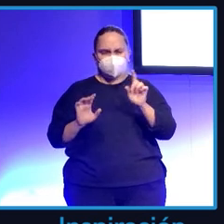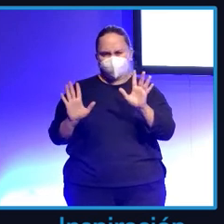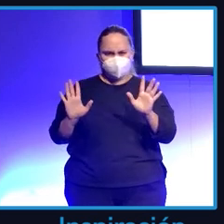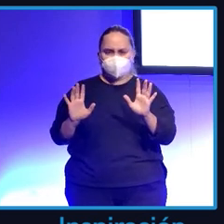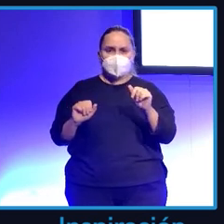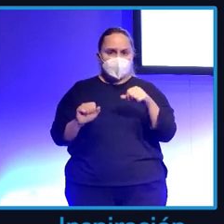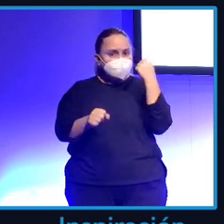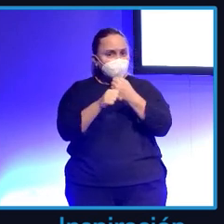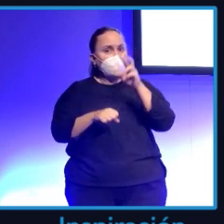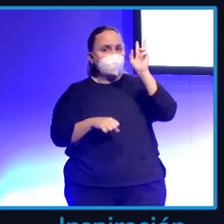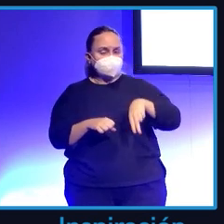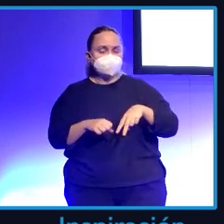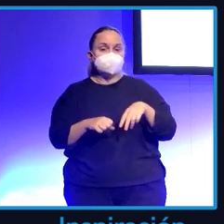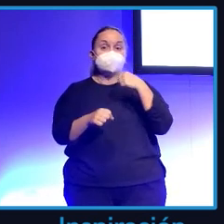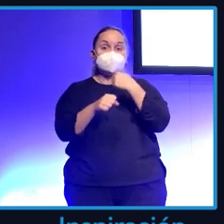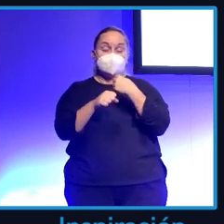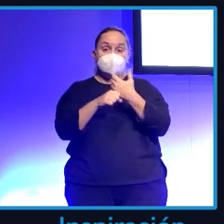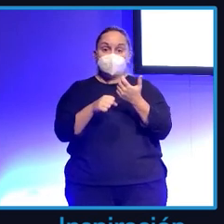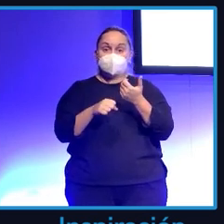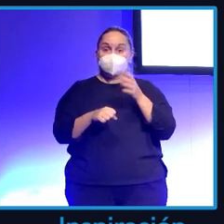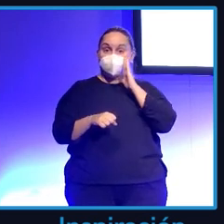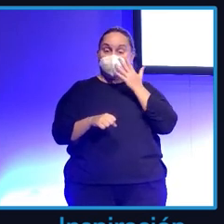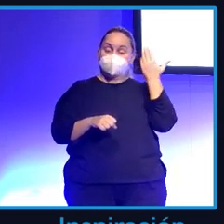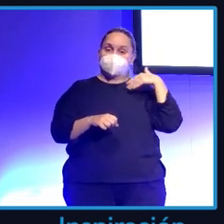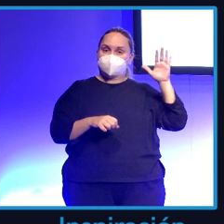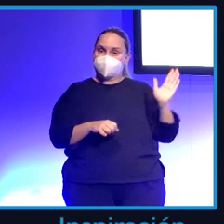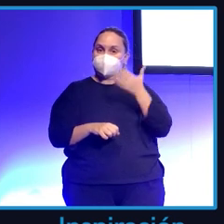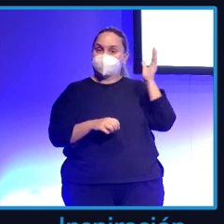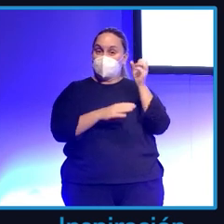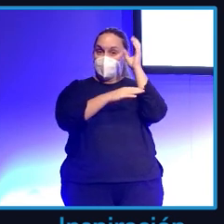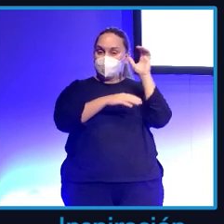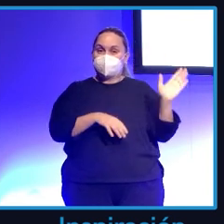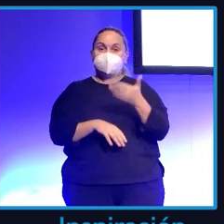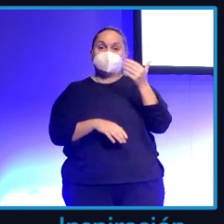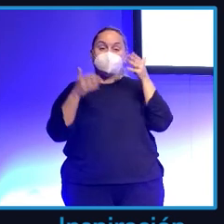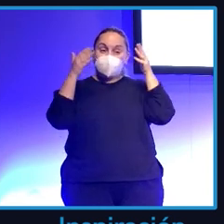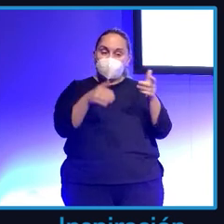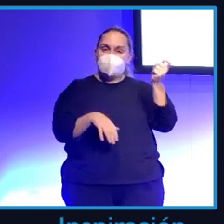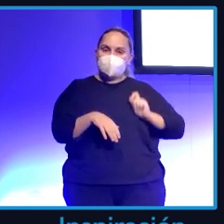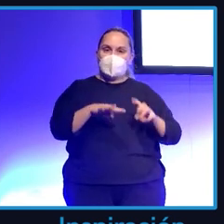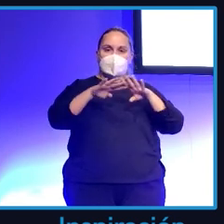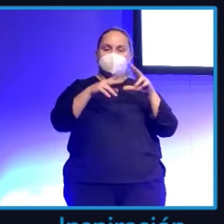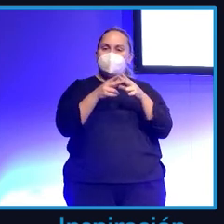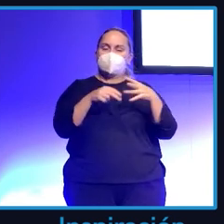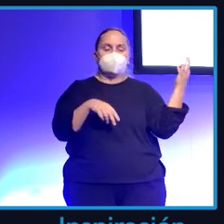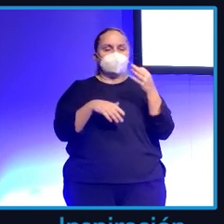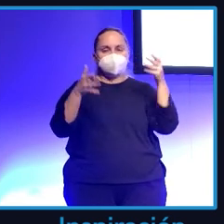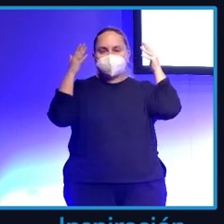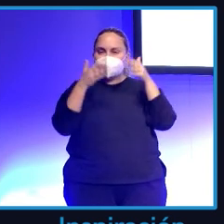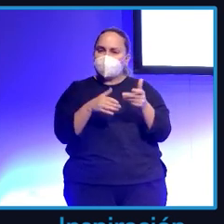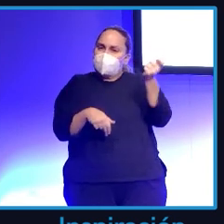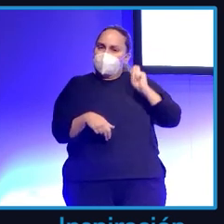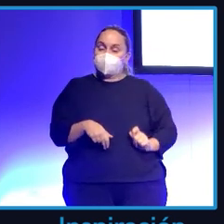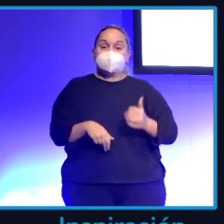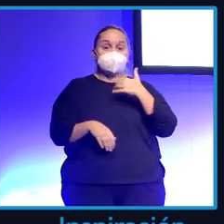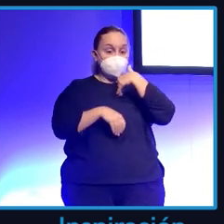son un trabajo. Y la gente, como la gente que ha hablado aquí esta tarde, si te dedicas profesionalmente a las redes sociales, tienes que tratarlas. Si quieres